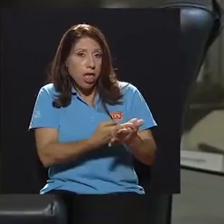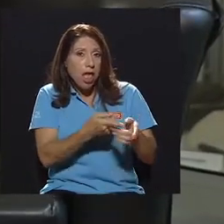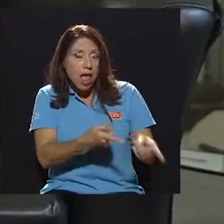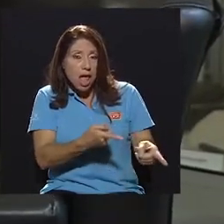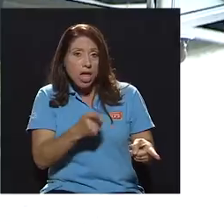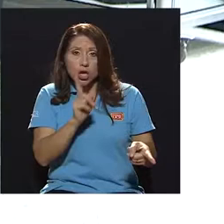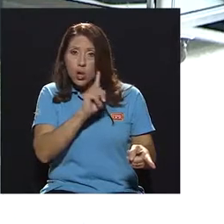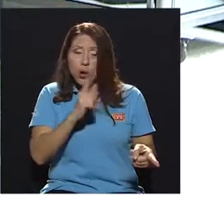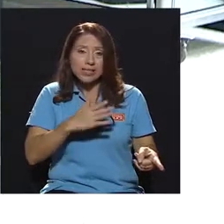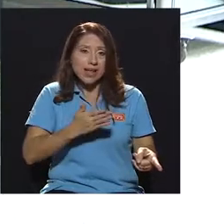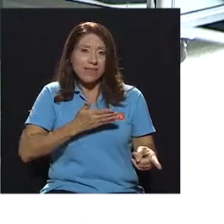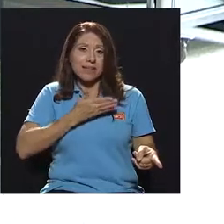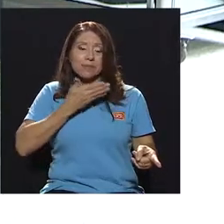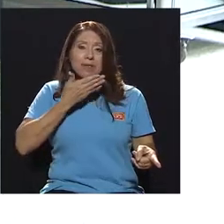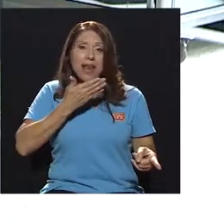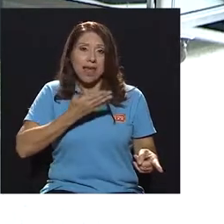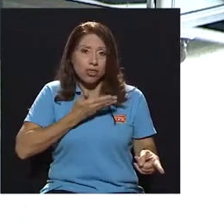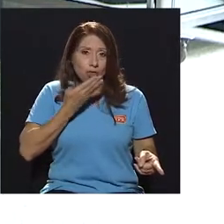está respirando.